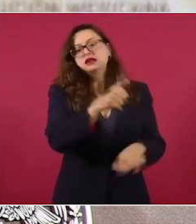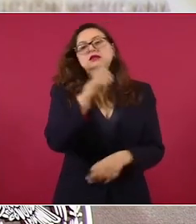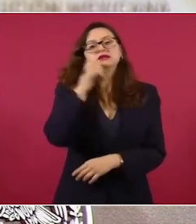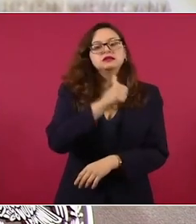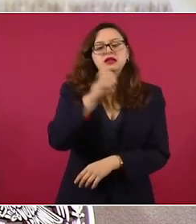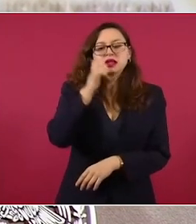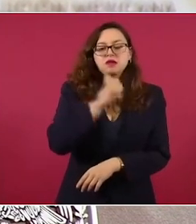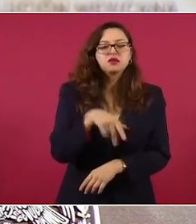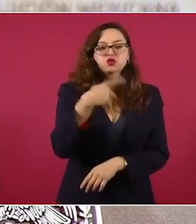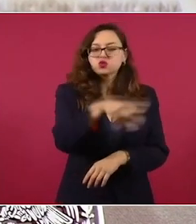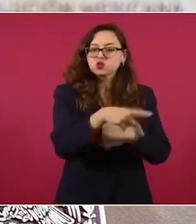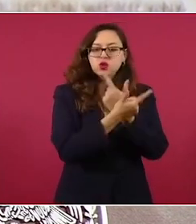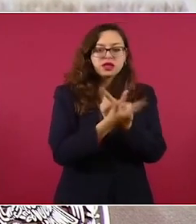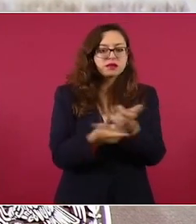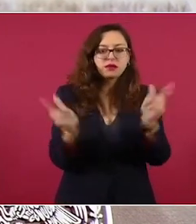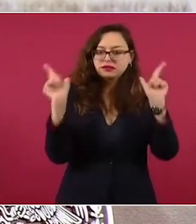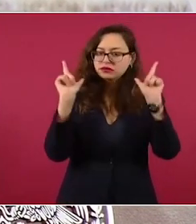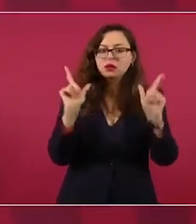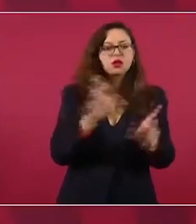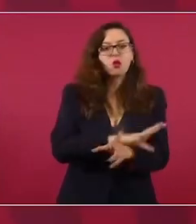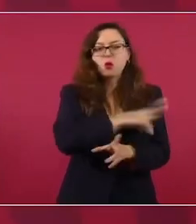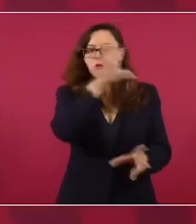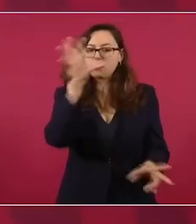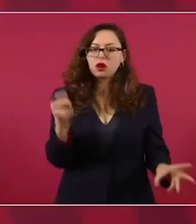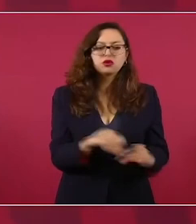libertades plenas.